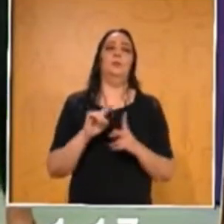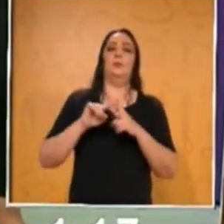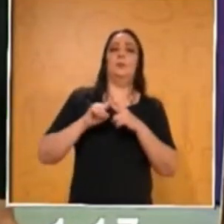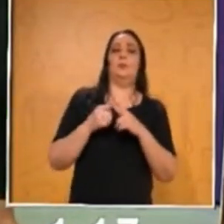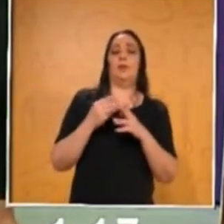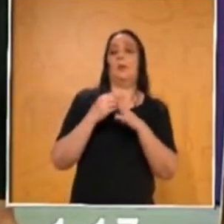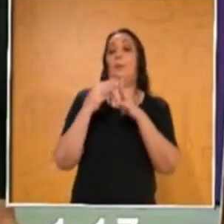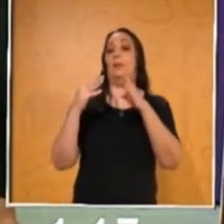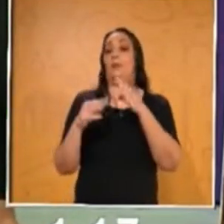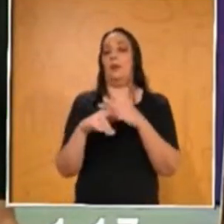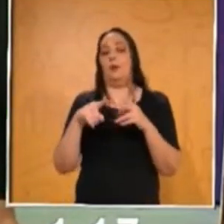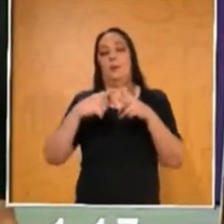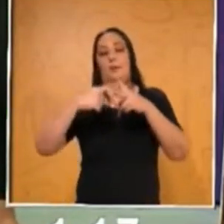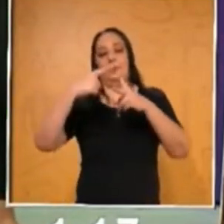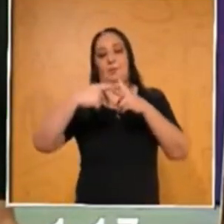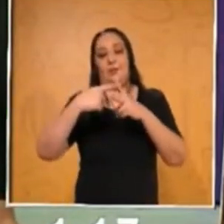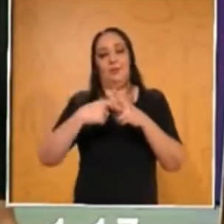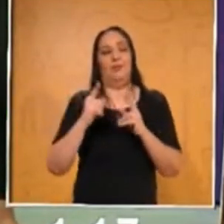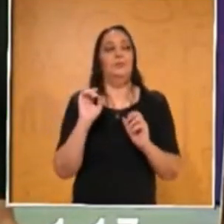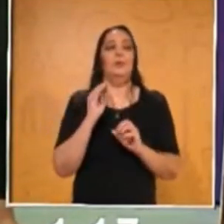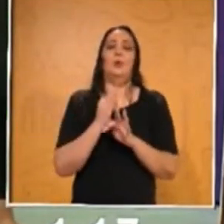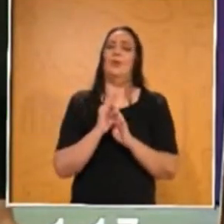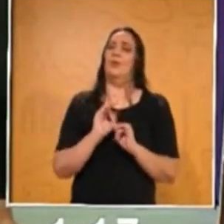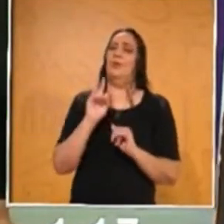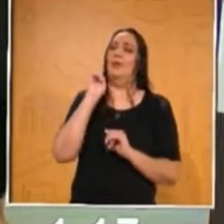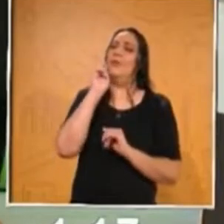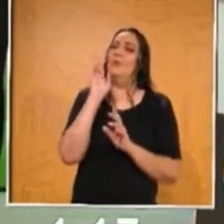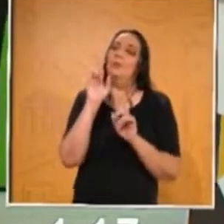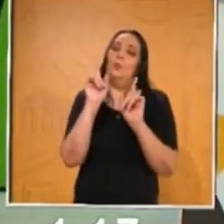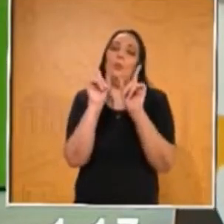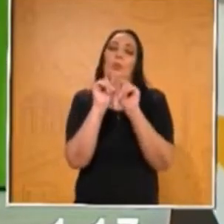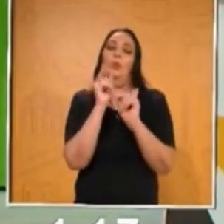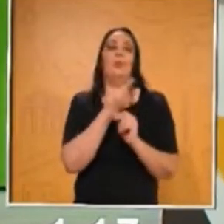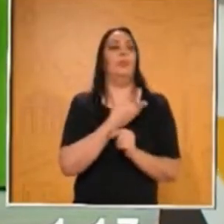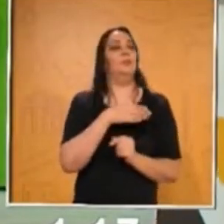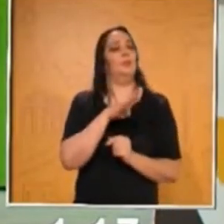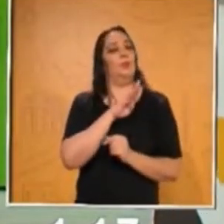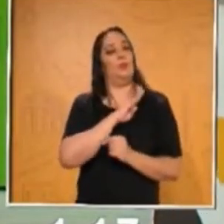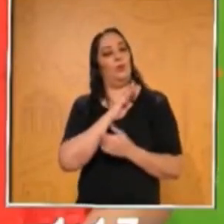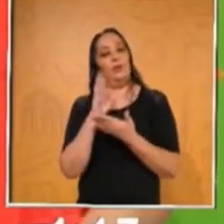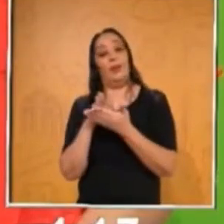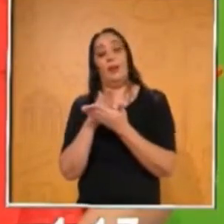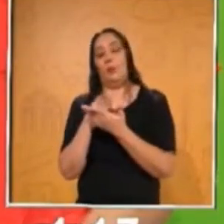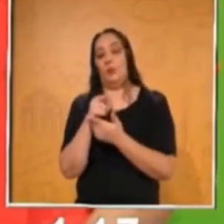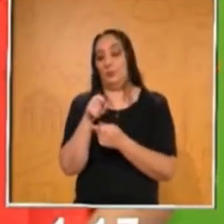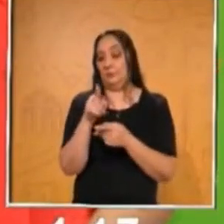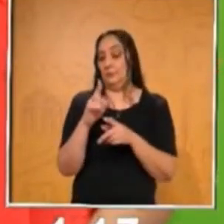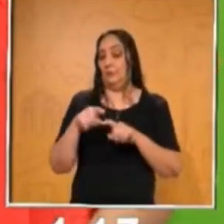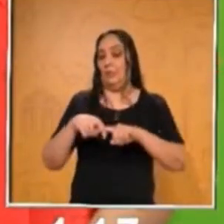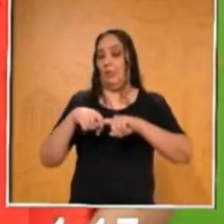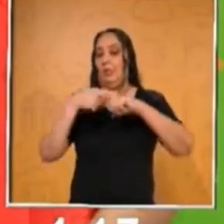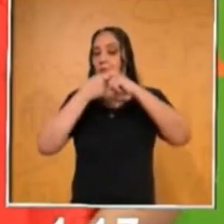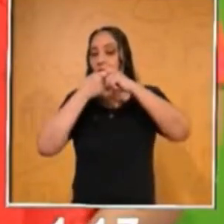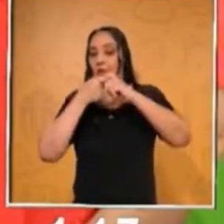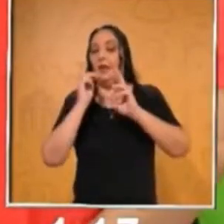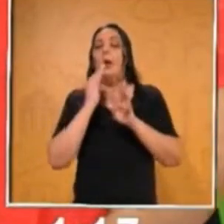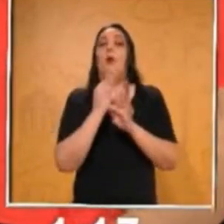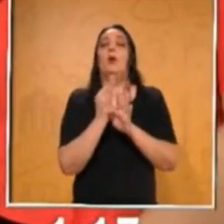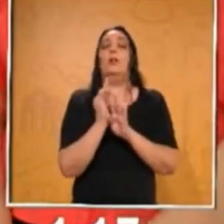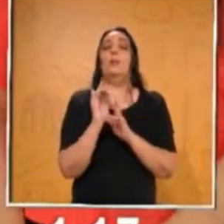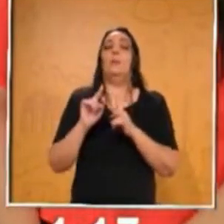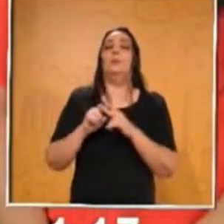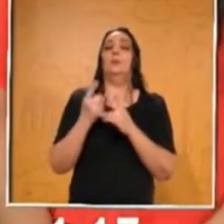con la materia de matemáticas. Ahorita vimos un poquito de español con lo del álbum que se va a quedar pendiente. Y ahora nos pasamos a